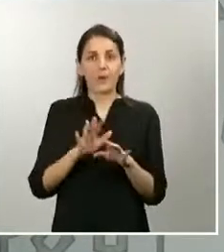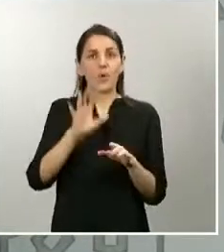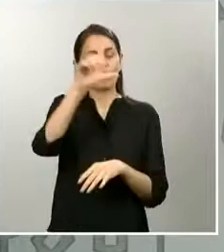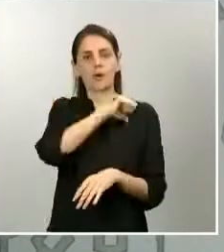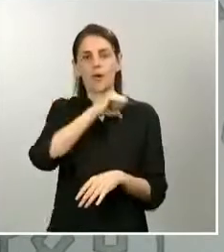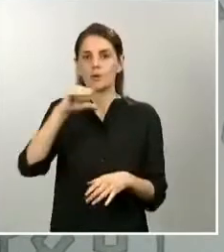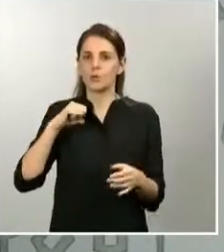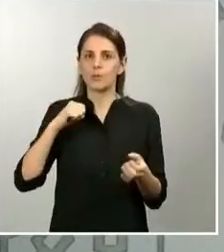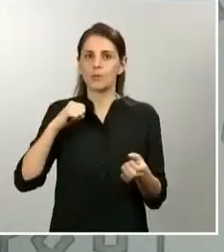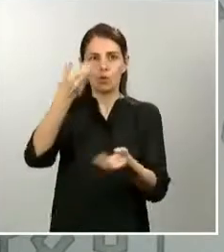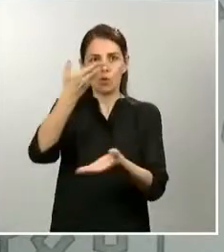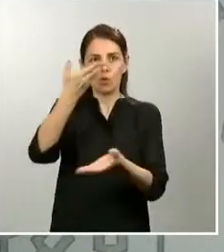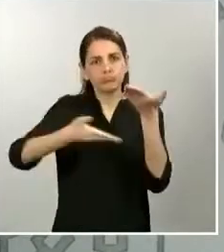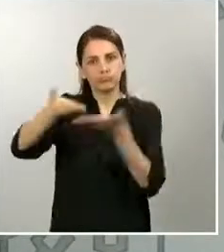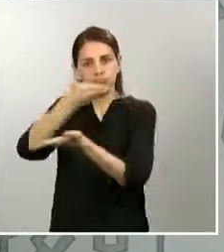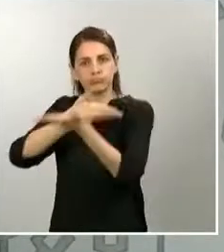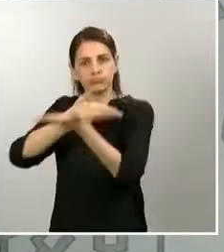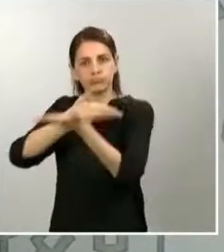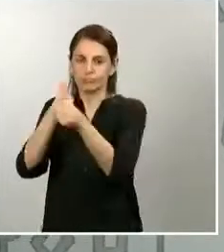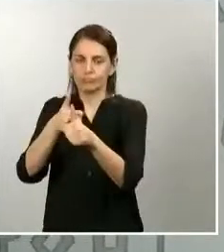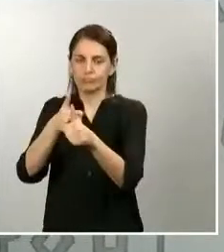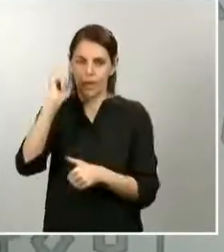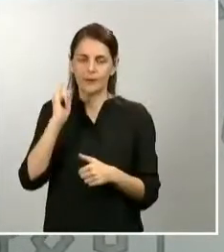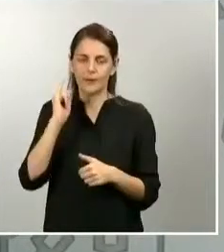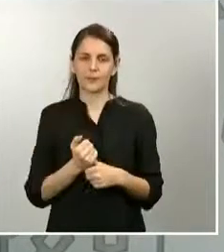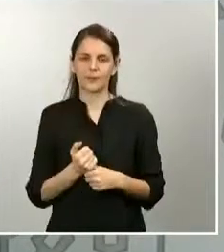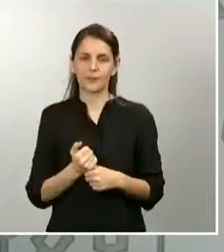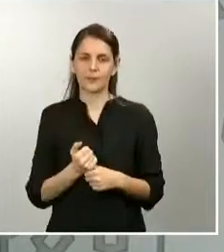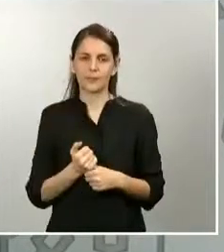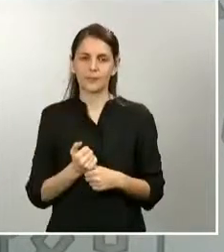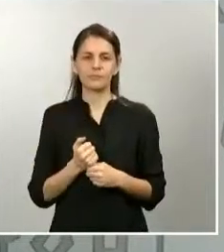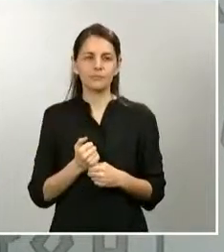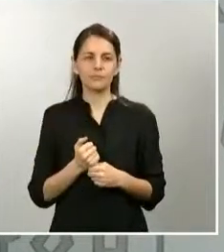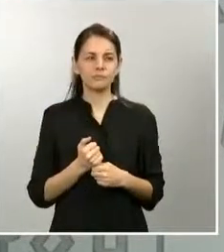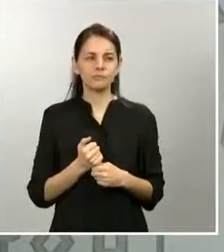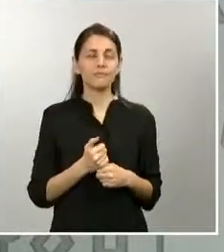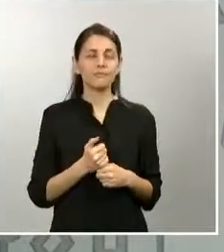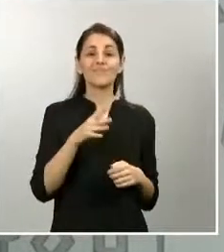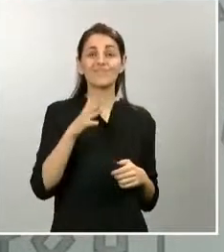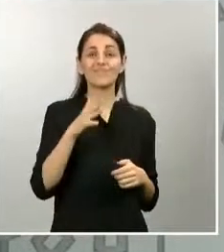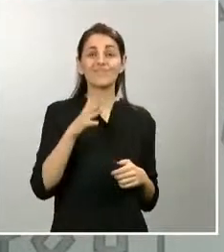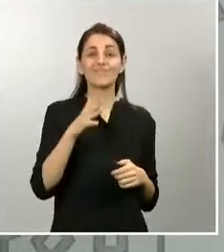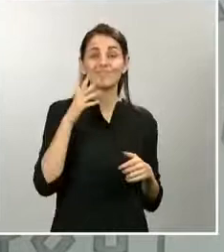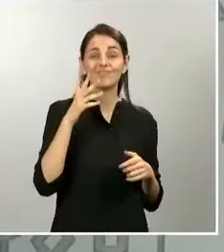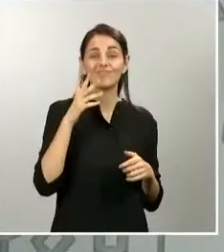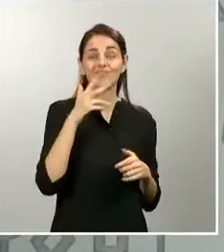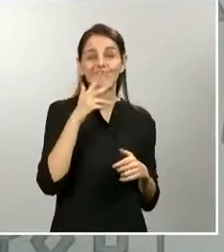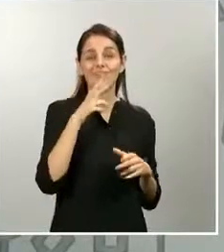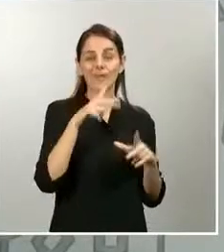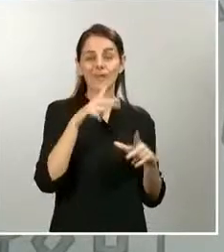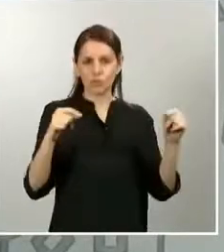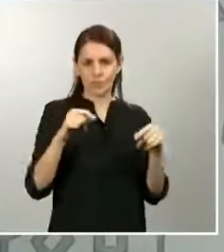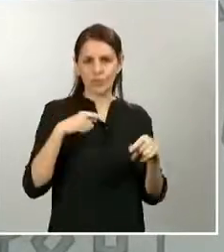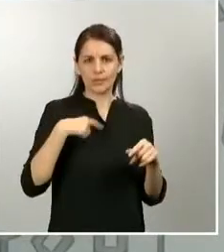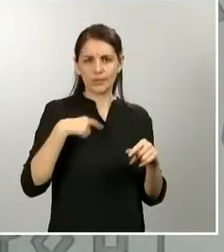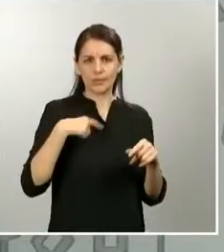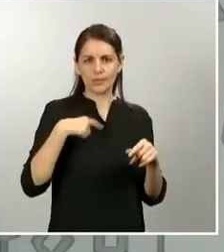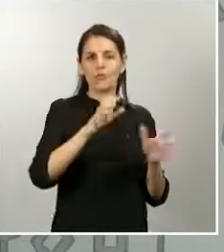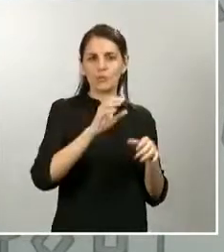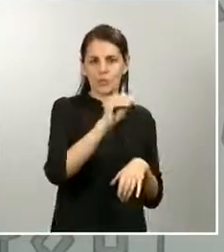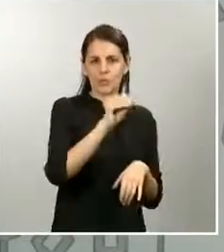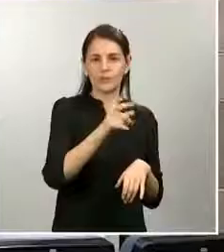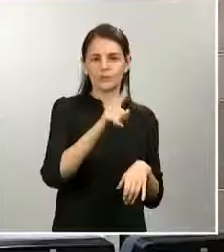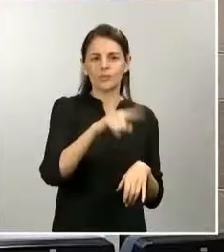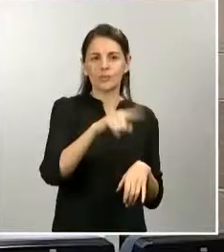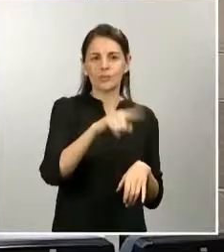temas de vigilancia. Radio Autonómica de Asturias le pregunta al jefe del Estado Mayor de la Defensa, ¿las patrullas de militares pueden sancionar